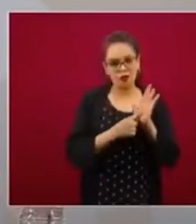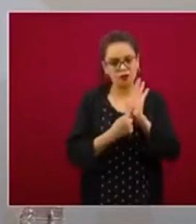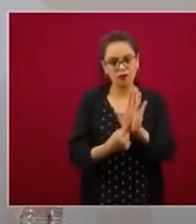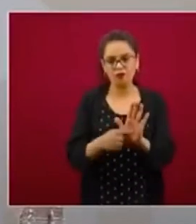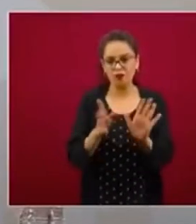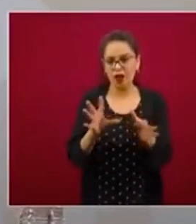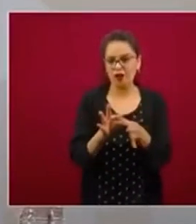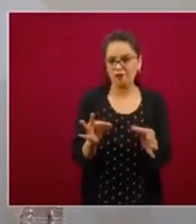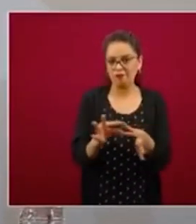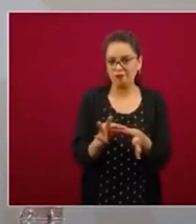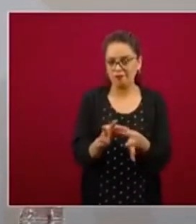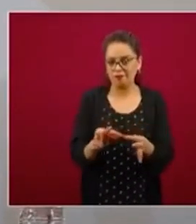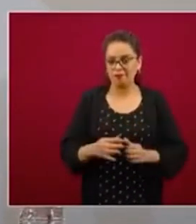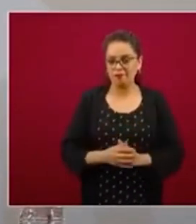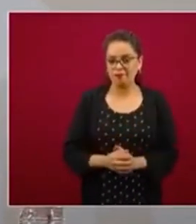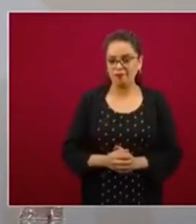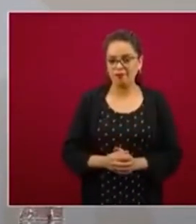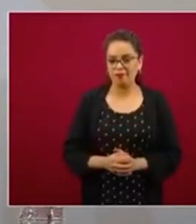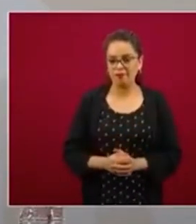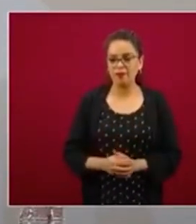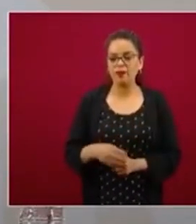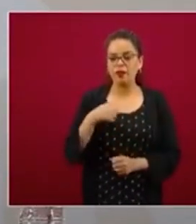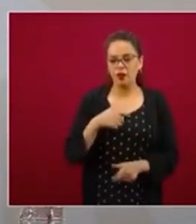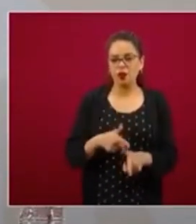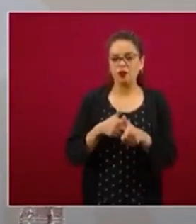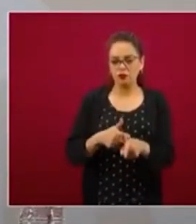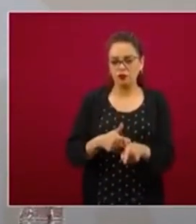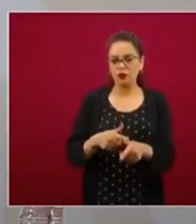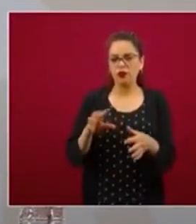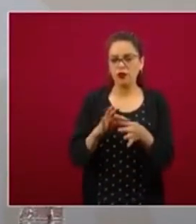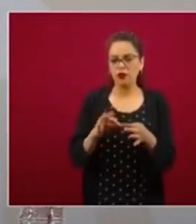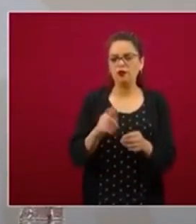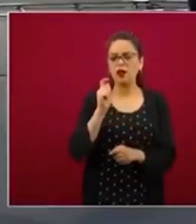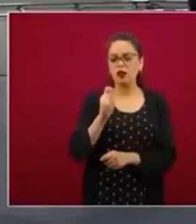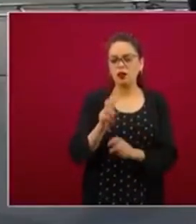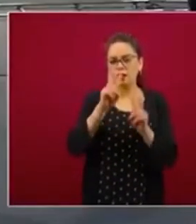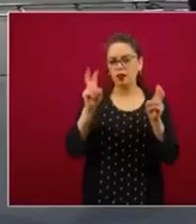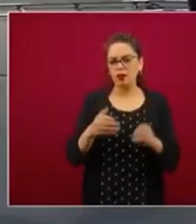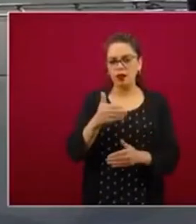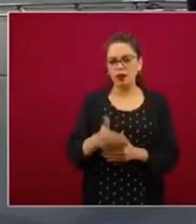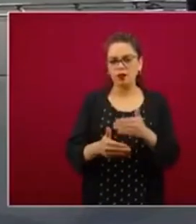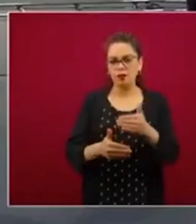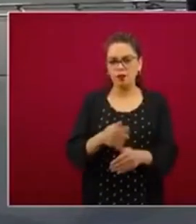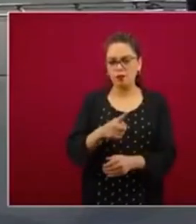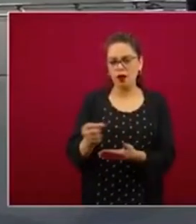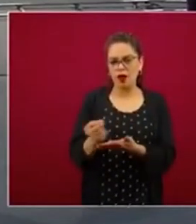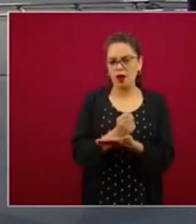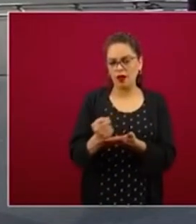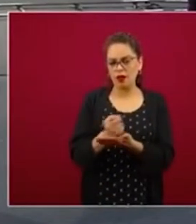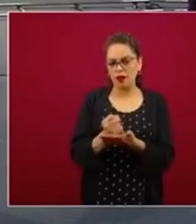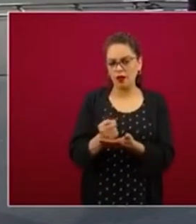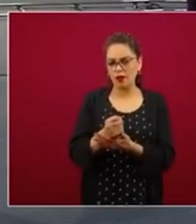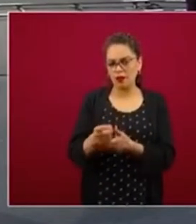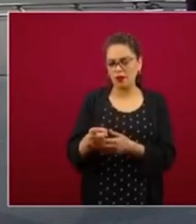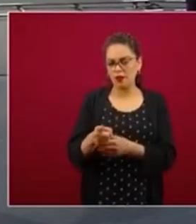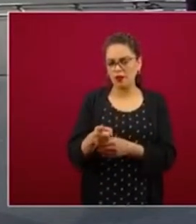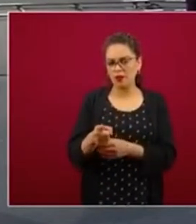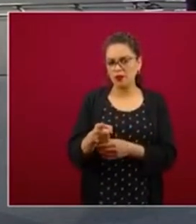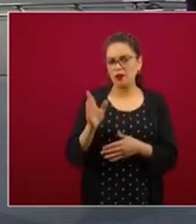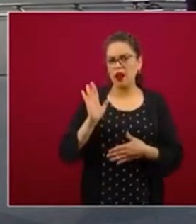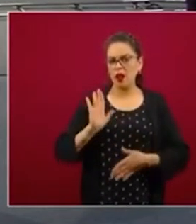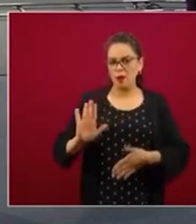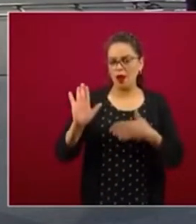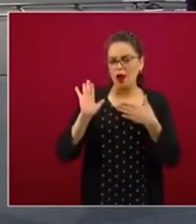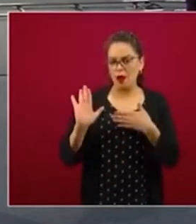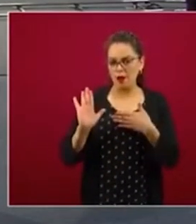Voy a continuar con el avance que tenemos para los microcréditos a la palabra. Por